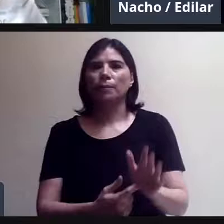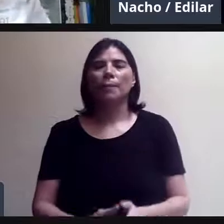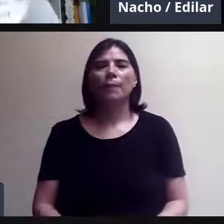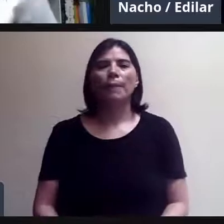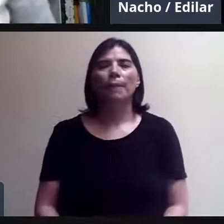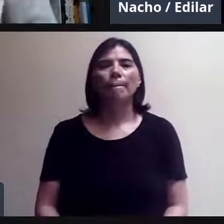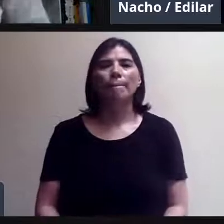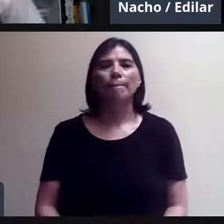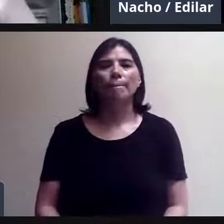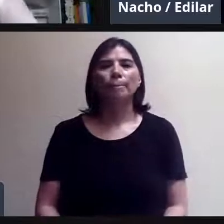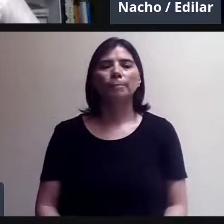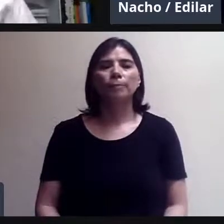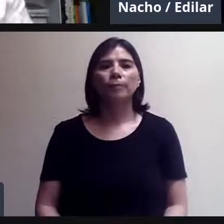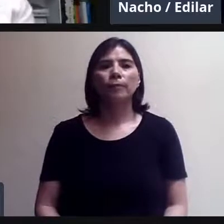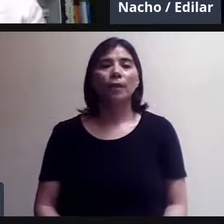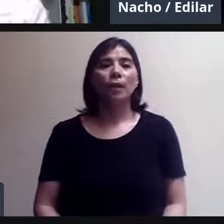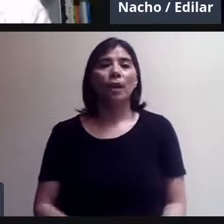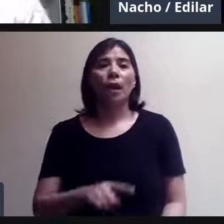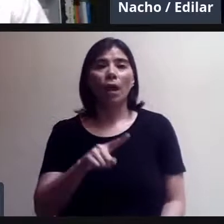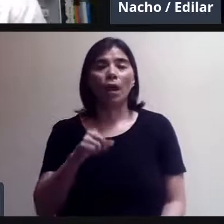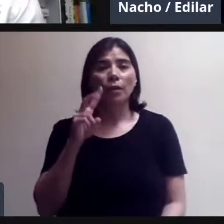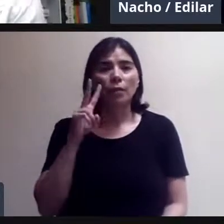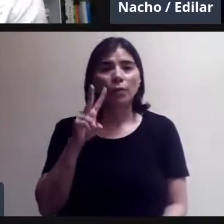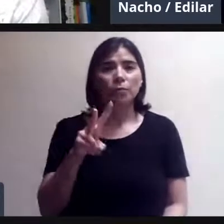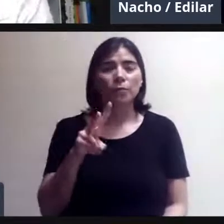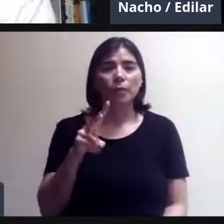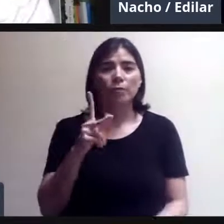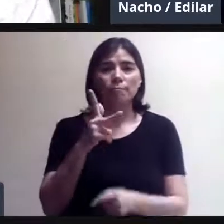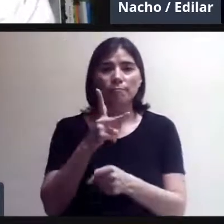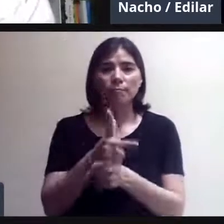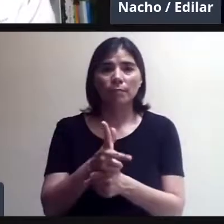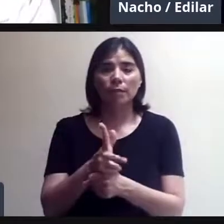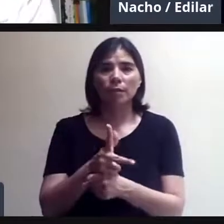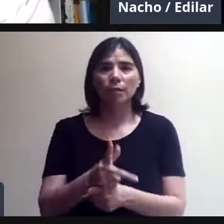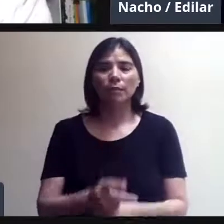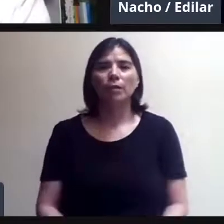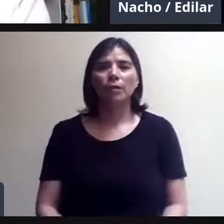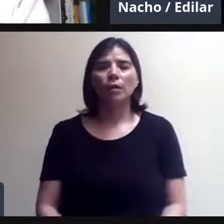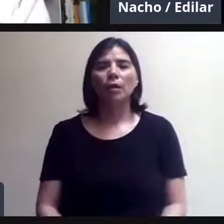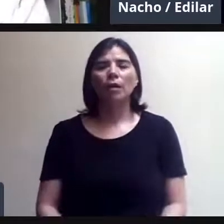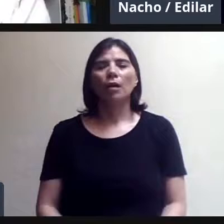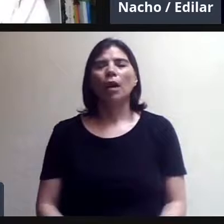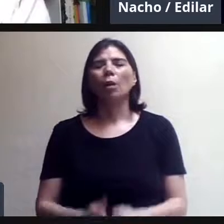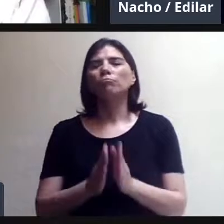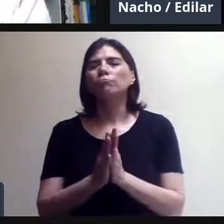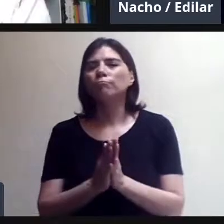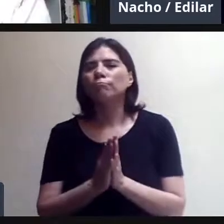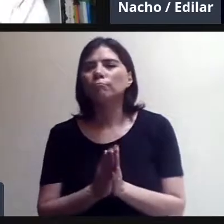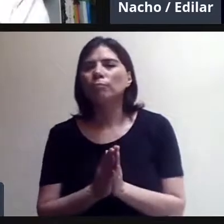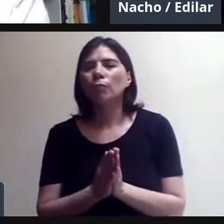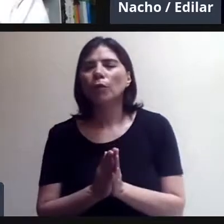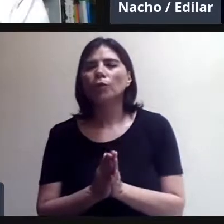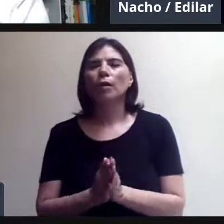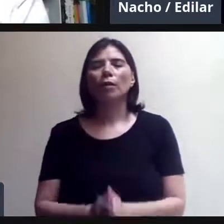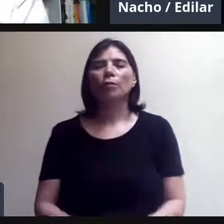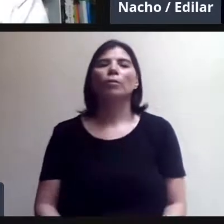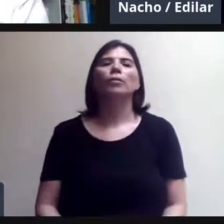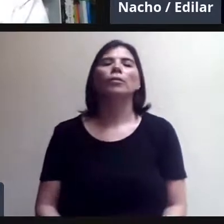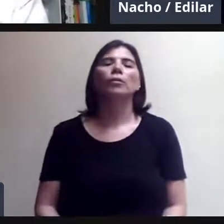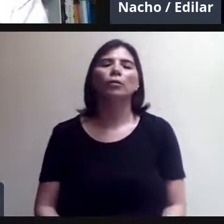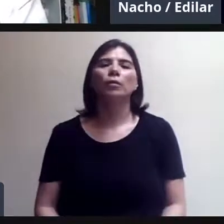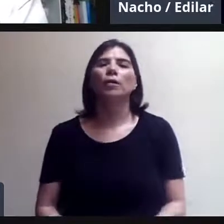sí, ellos ven mi cámara. Aprovechando. Sí, Nacho. ¿Podrías mostrar cómo se iniciaba la grabación? Sí, claro.